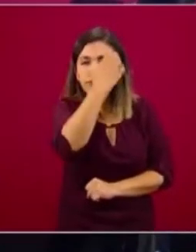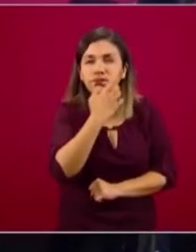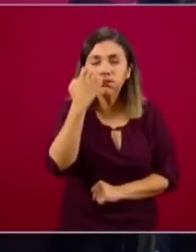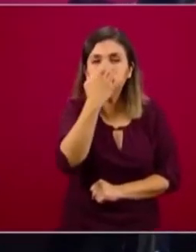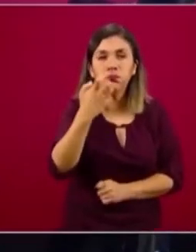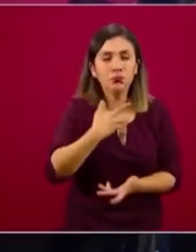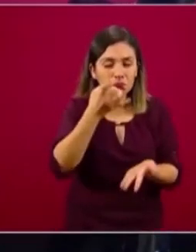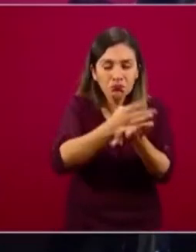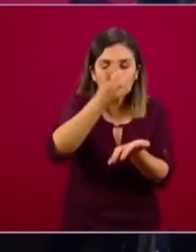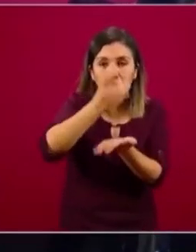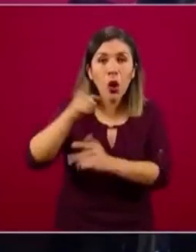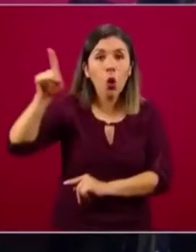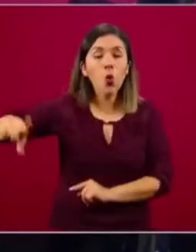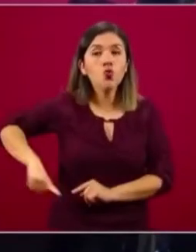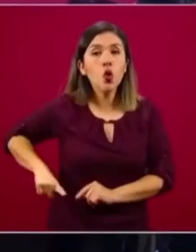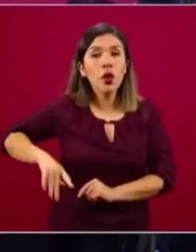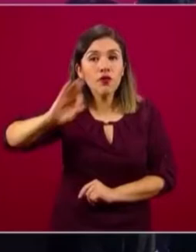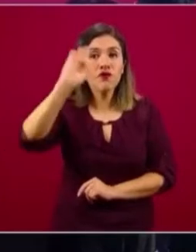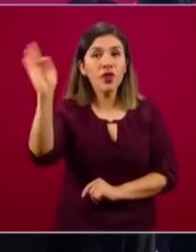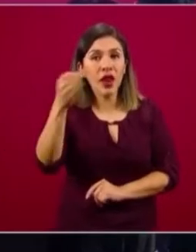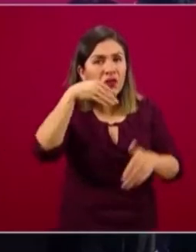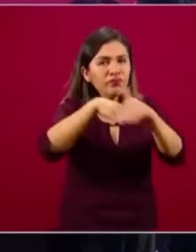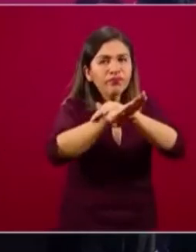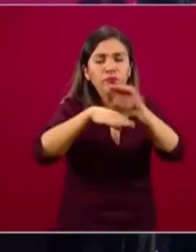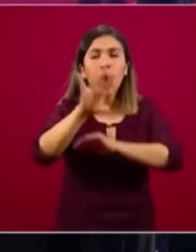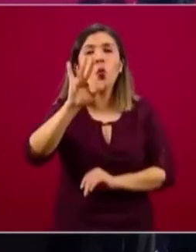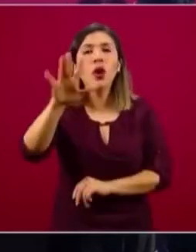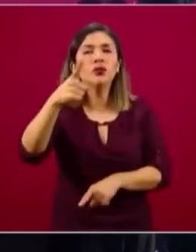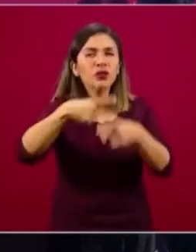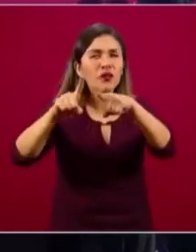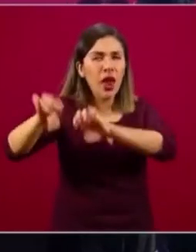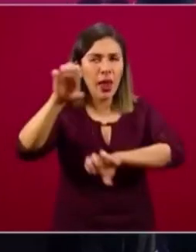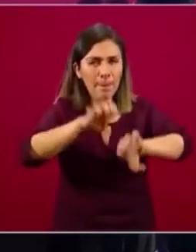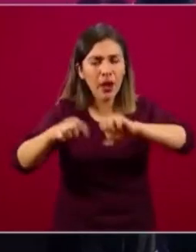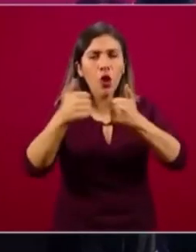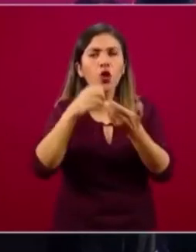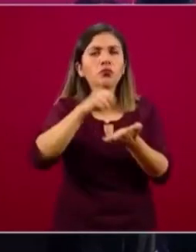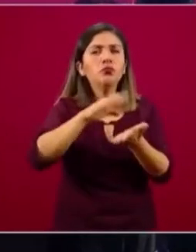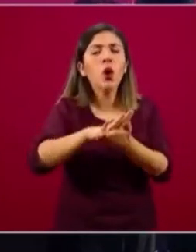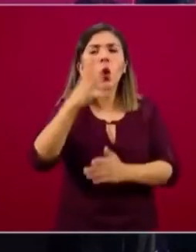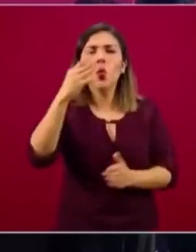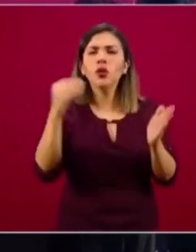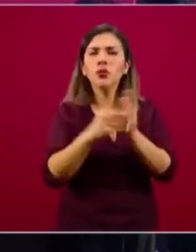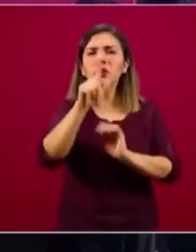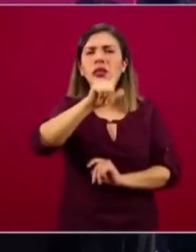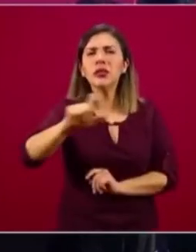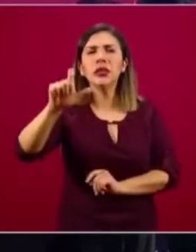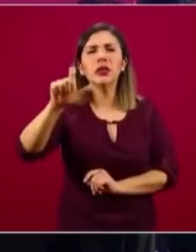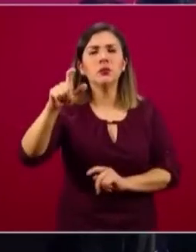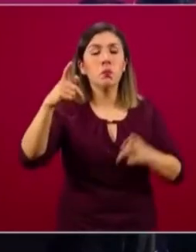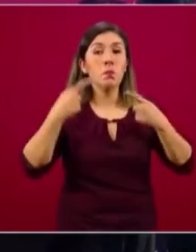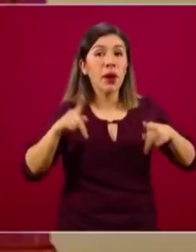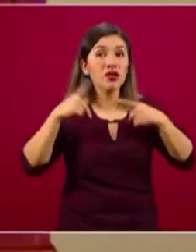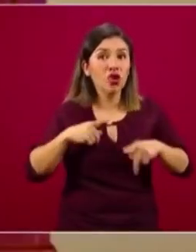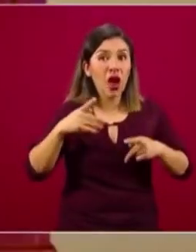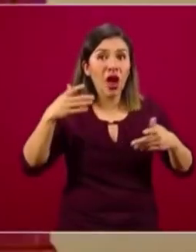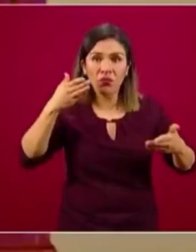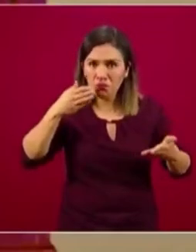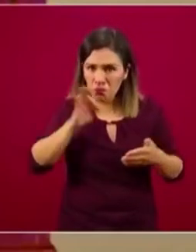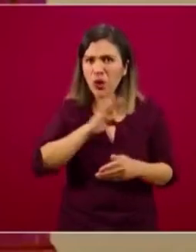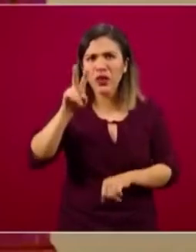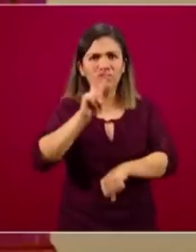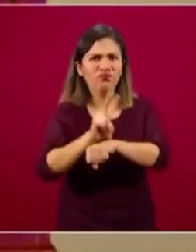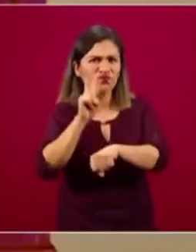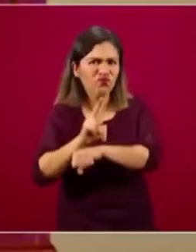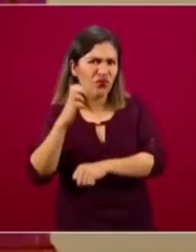registro de más de 4 mil 700 inspectores en este momento en donde se está inventariando la información. Es un proceso